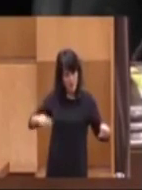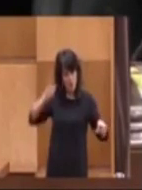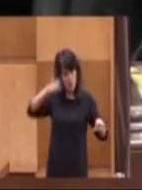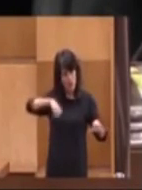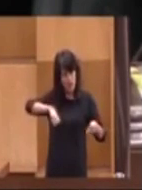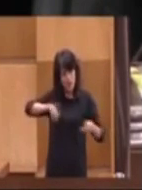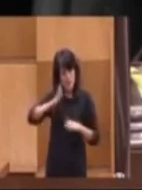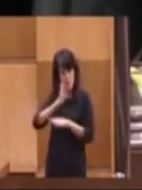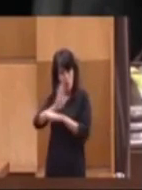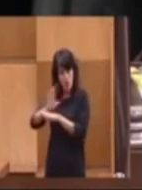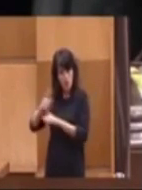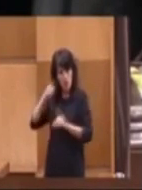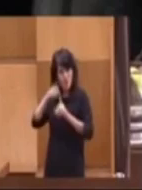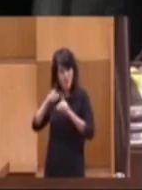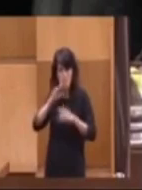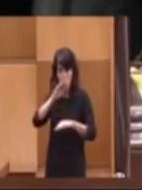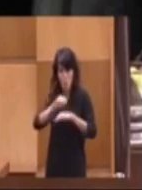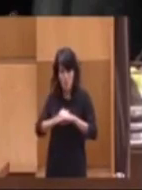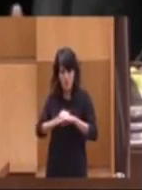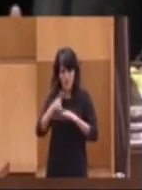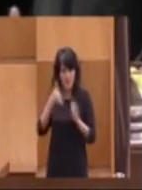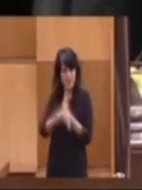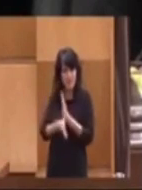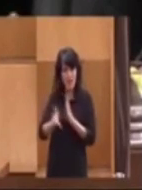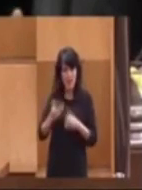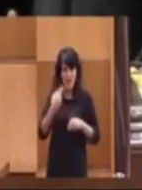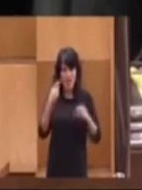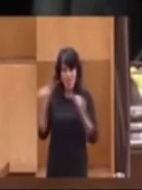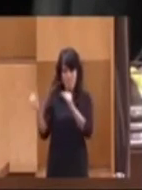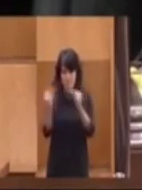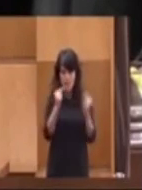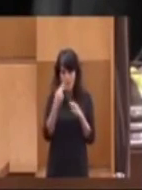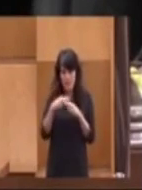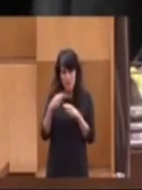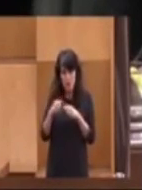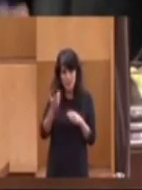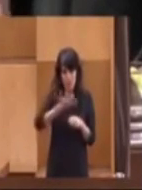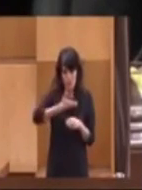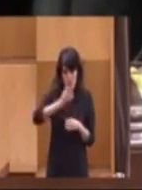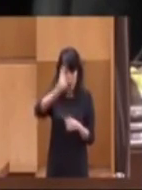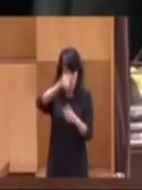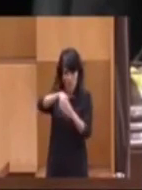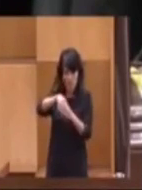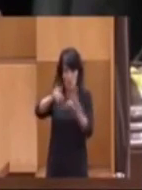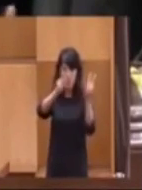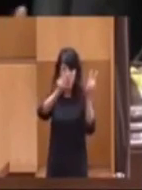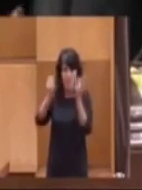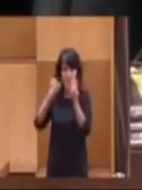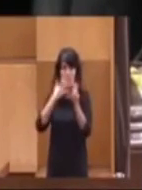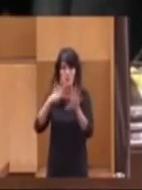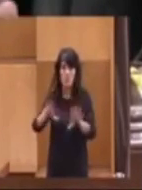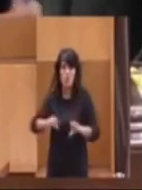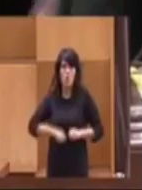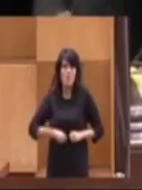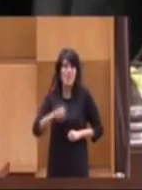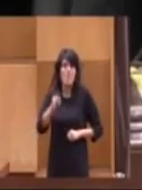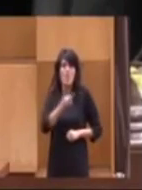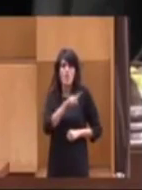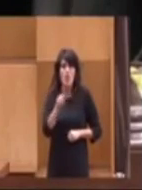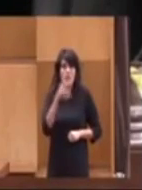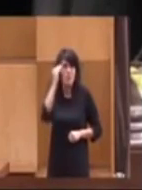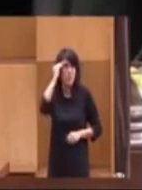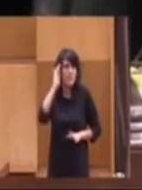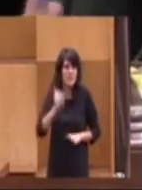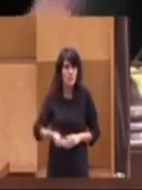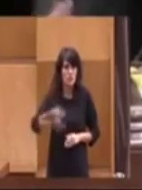tipo de mociones, que es poner en el centro del debate político en los ayuntamientos temas que, si bien no son de competencia nuestra, creemos que es